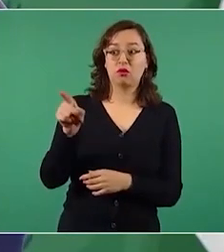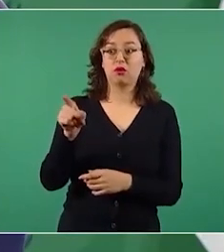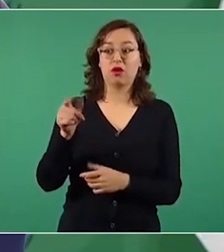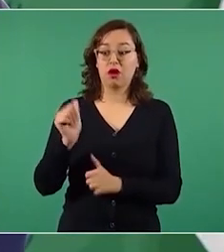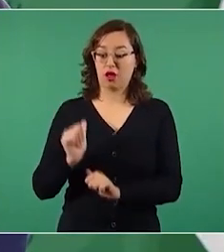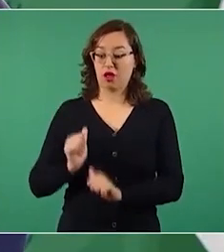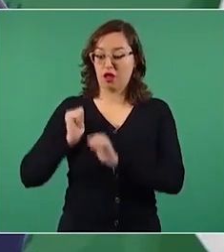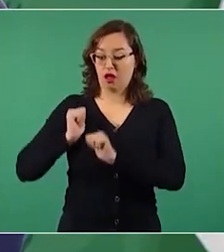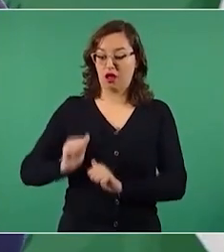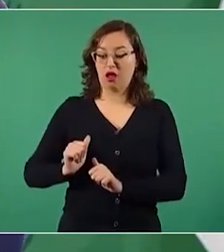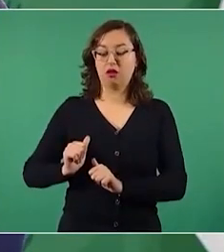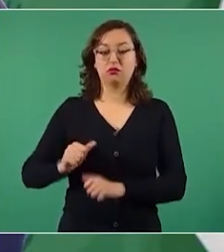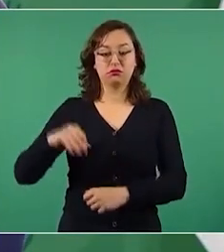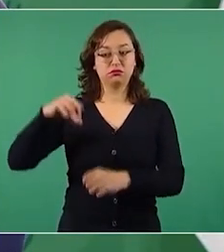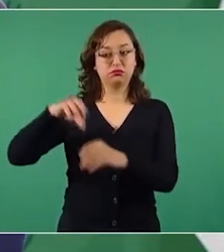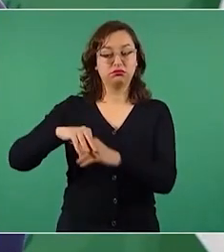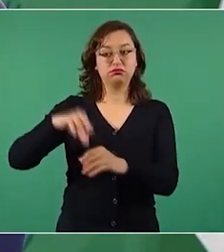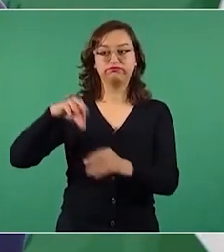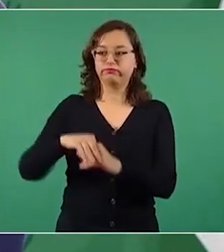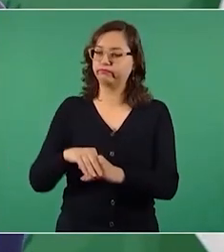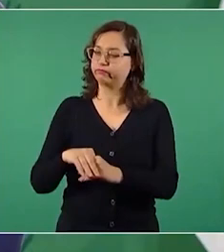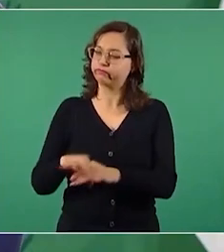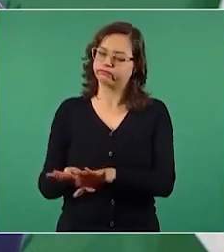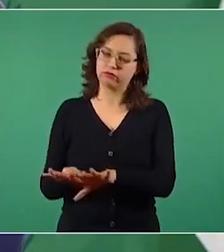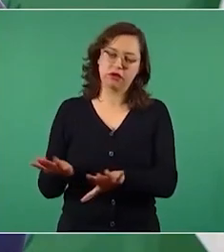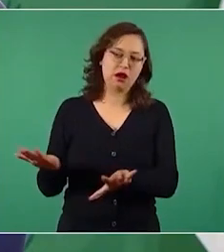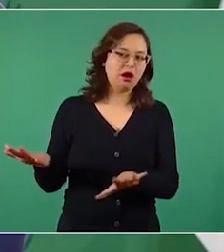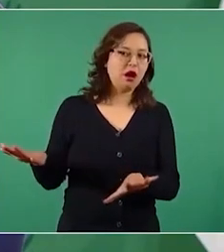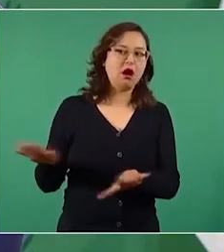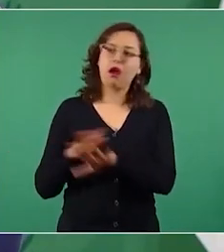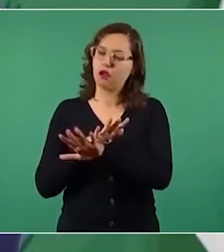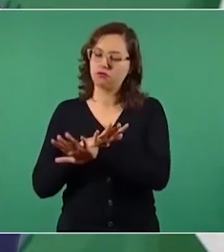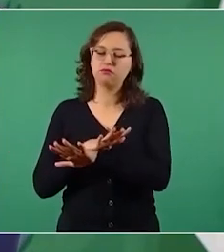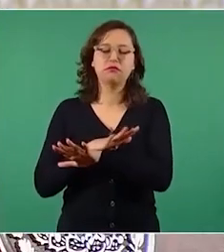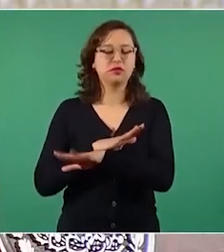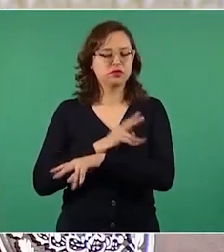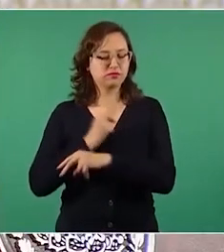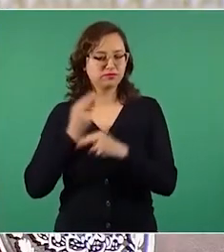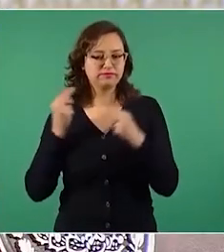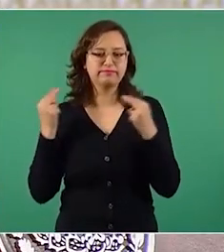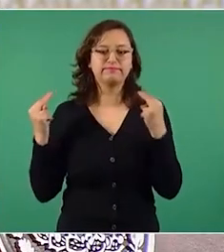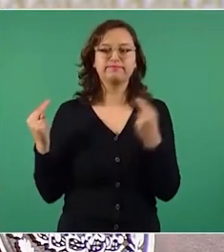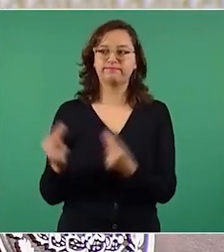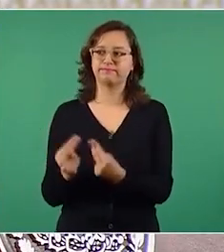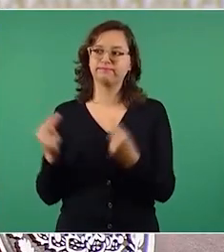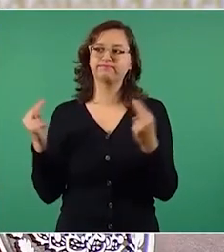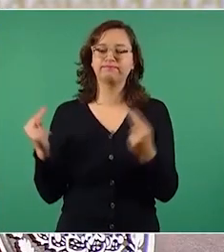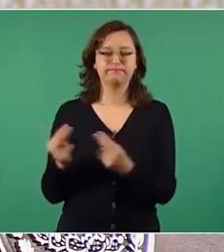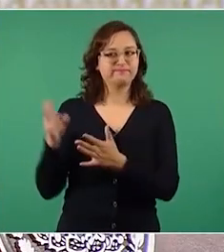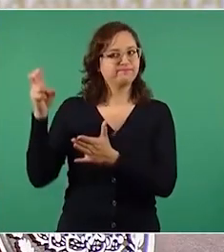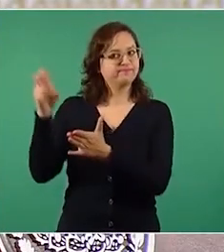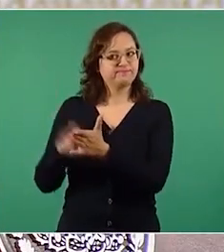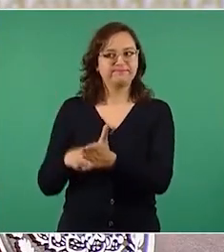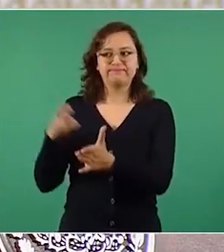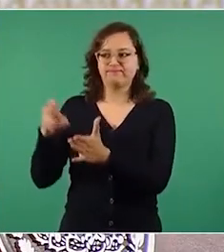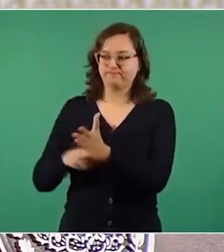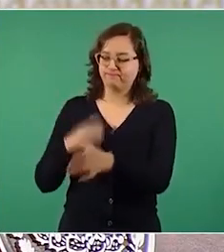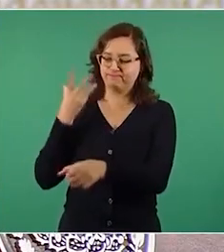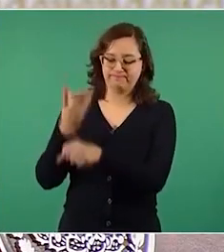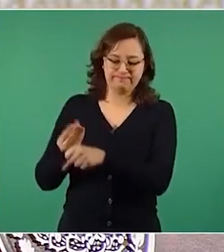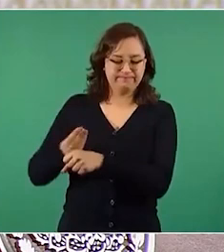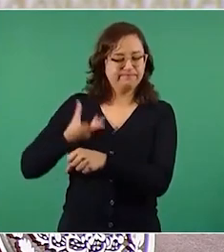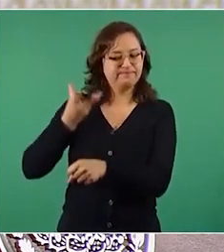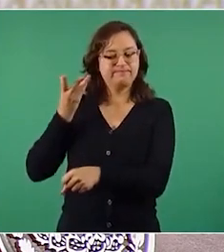en todo lo vinculado con las elecciones